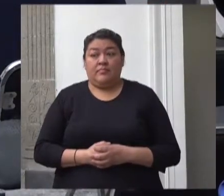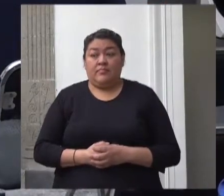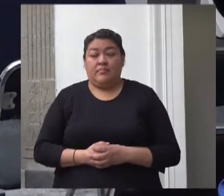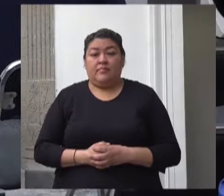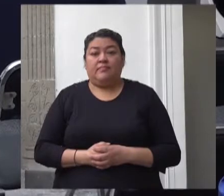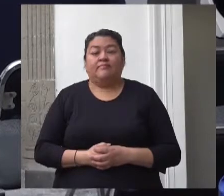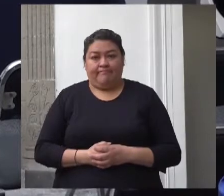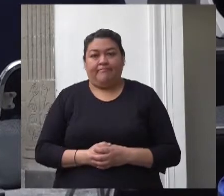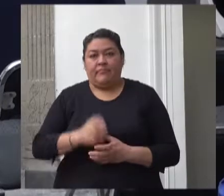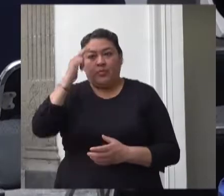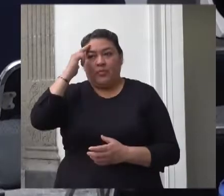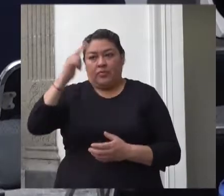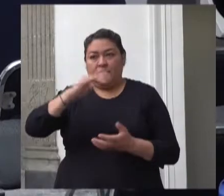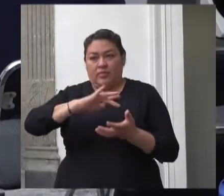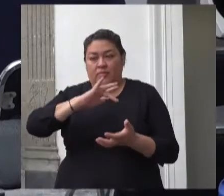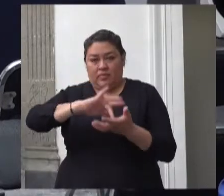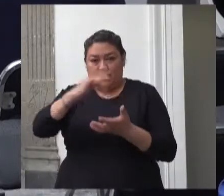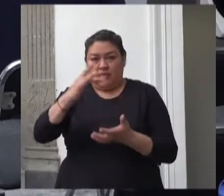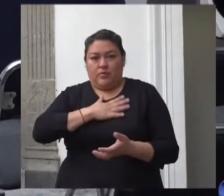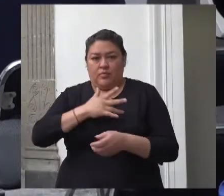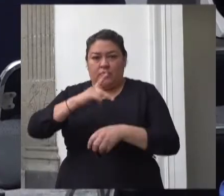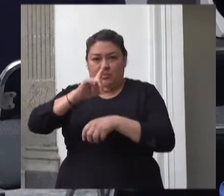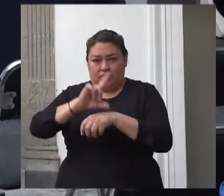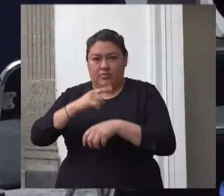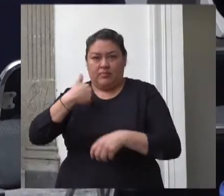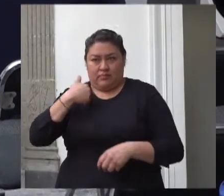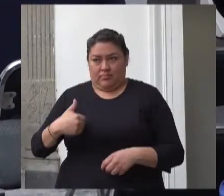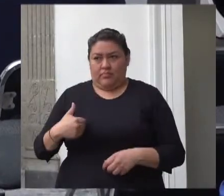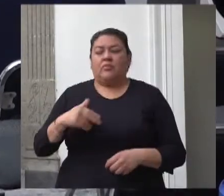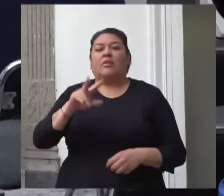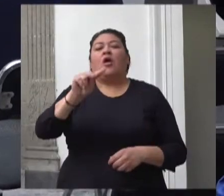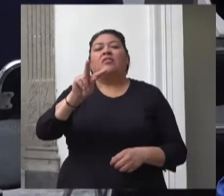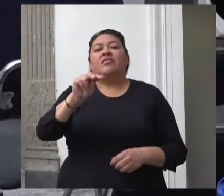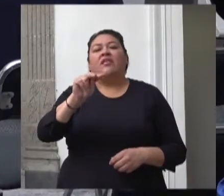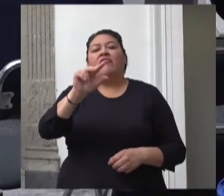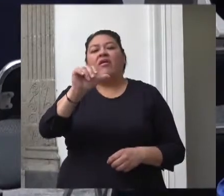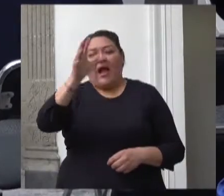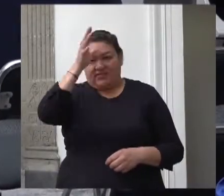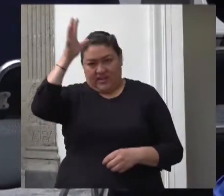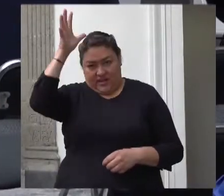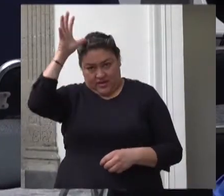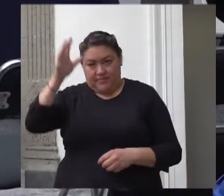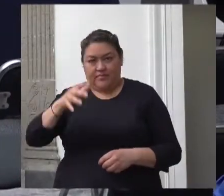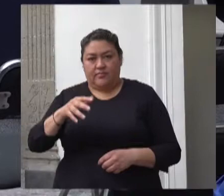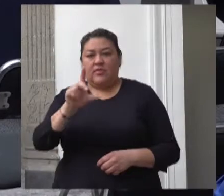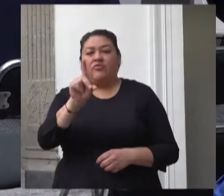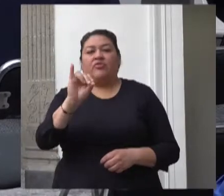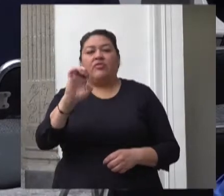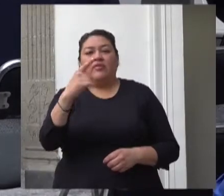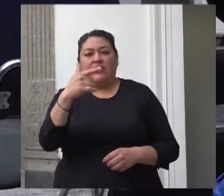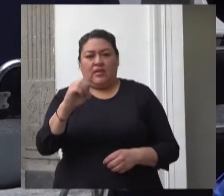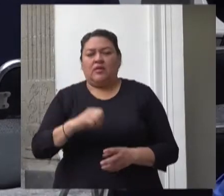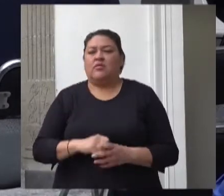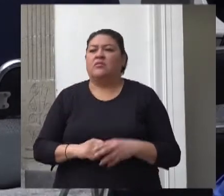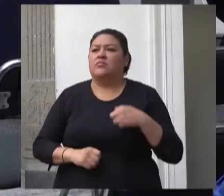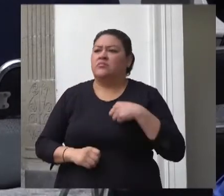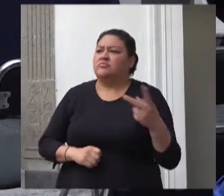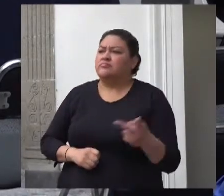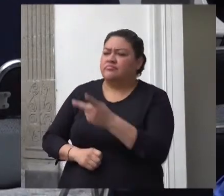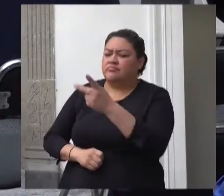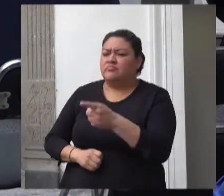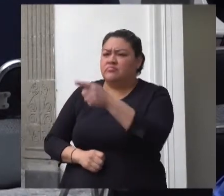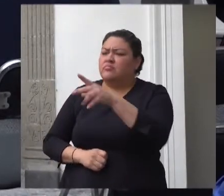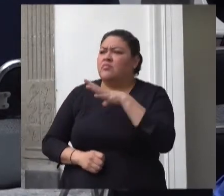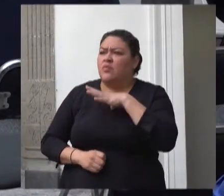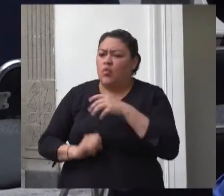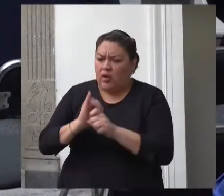hola buen día ¿cómo está? sí Diego Borbolla de TV Azteca para preguntarle si ya tienen ustedes registro de